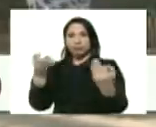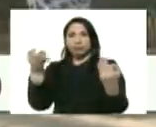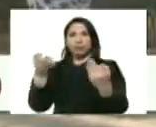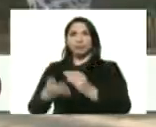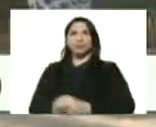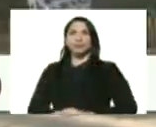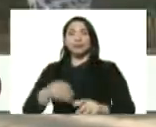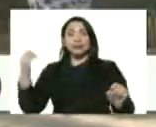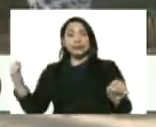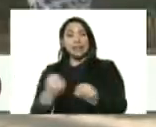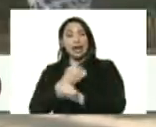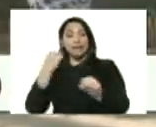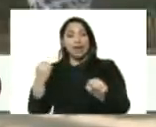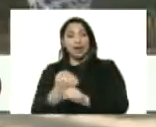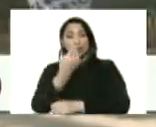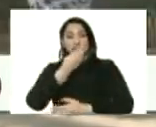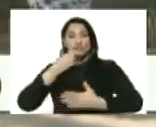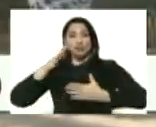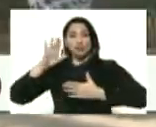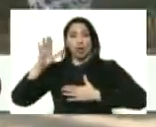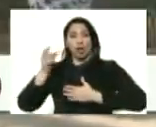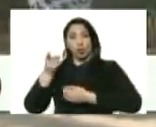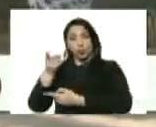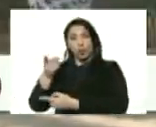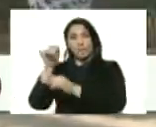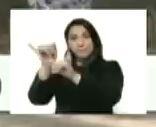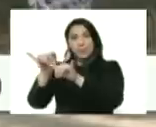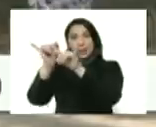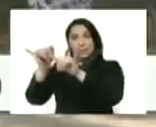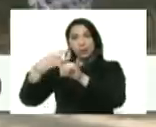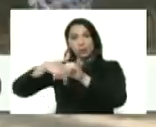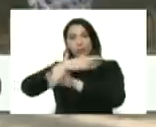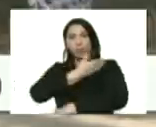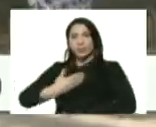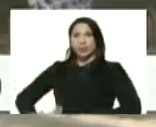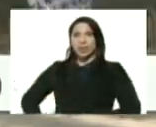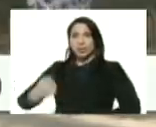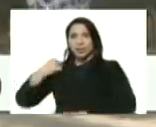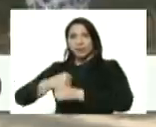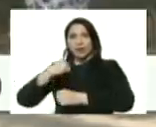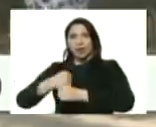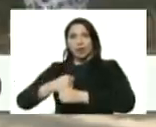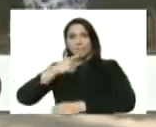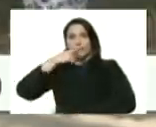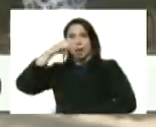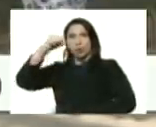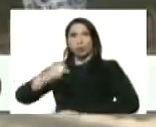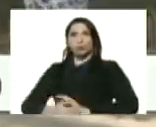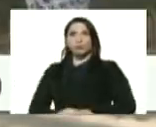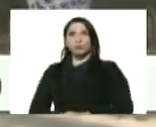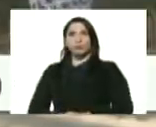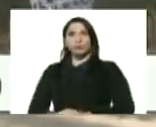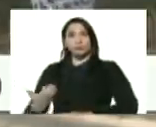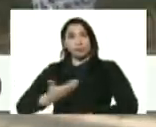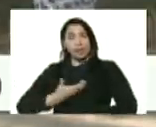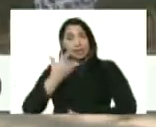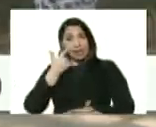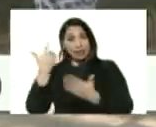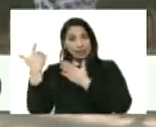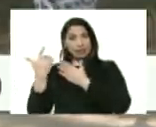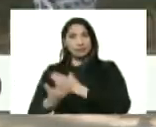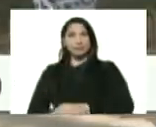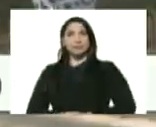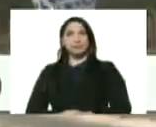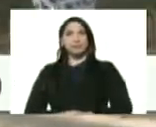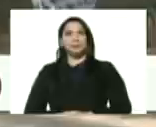trabajos compromisos de usted de nuestro presidente obrero Nicolás Maduro Moro alcaldesa Giovanna Sánchez un mensaje